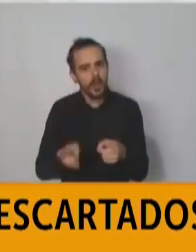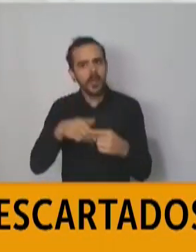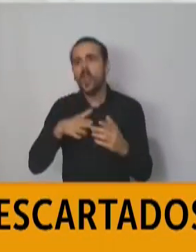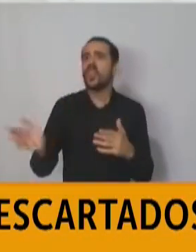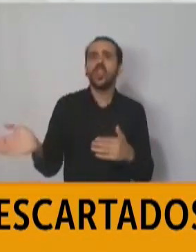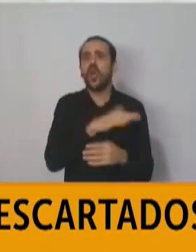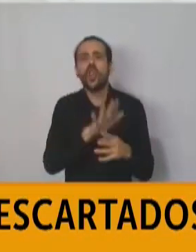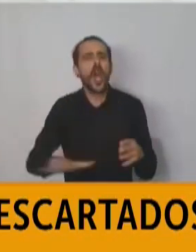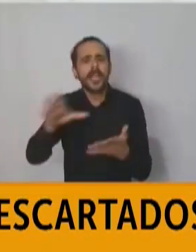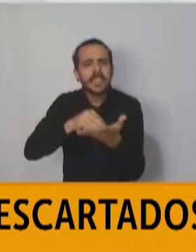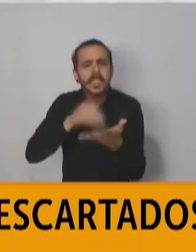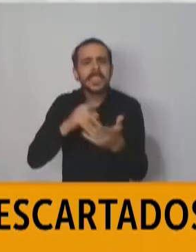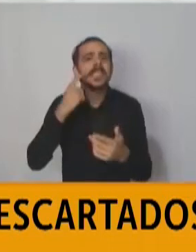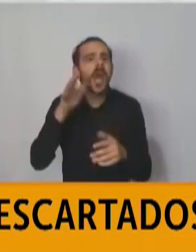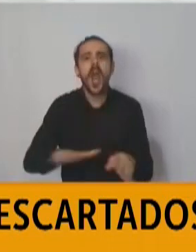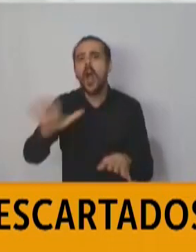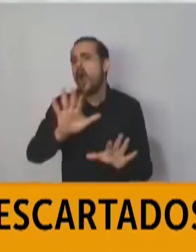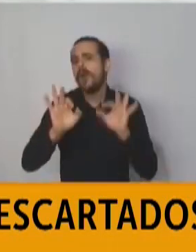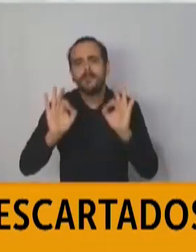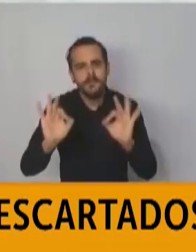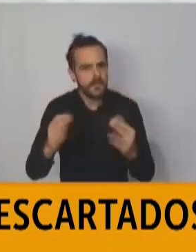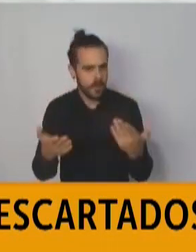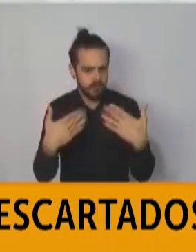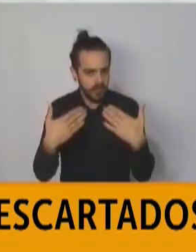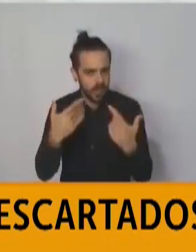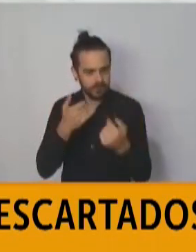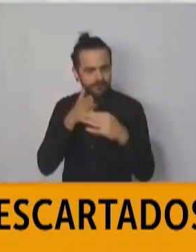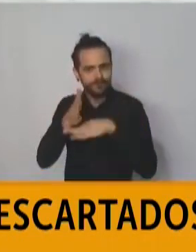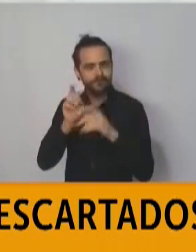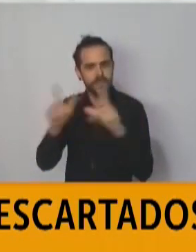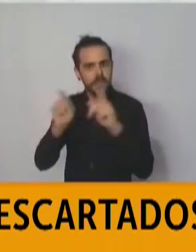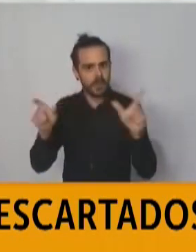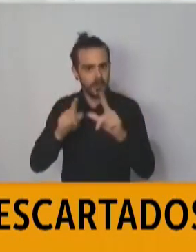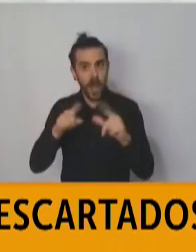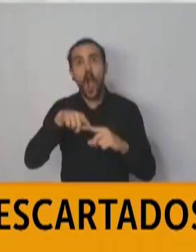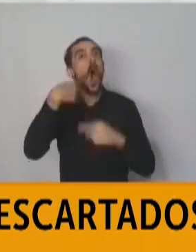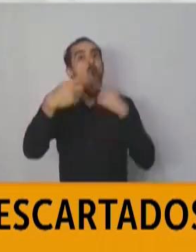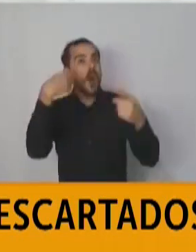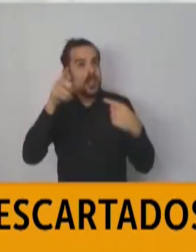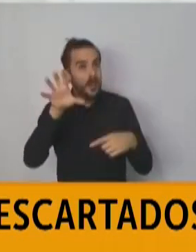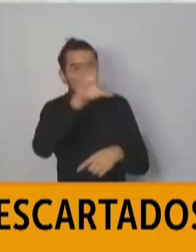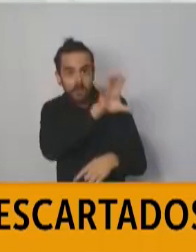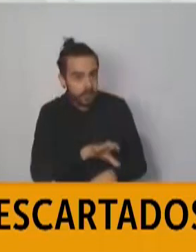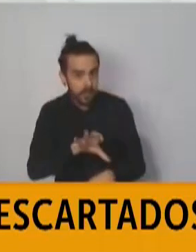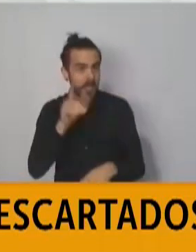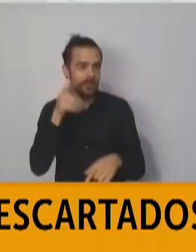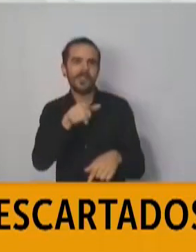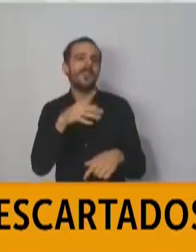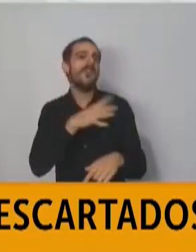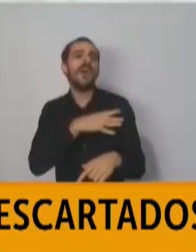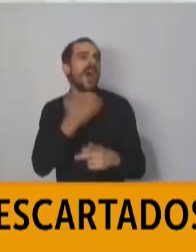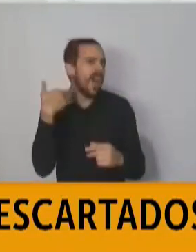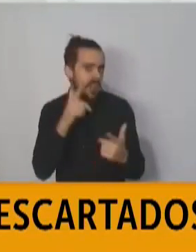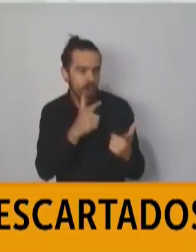estamos acercando desde la propuesta porque somos una de las pocas provincias que ya contamos con este dispositivo en marcha